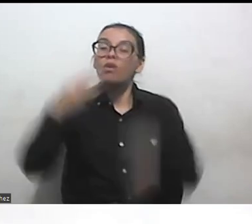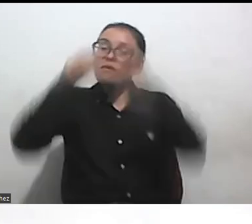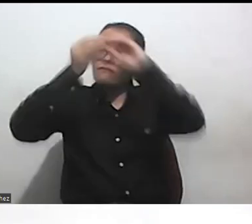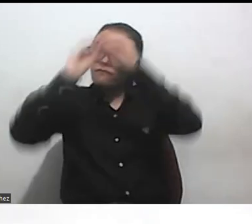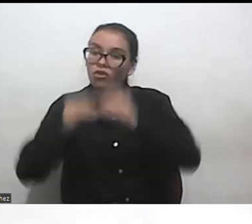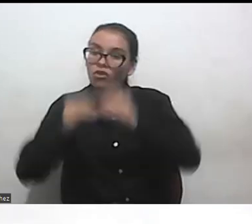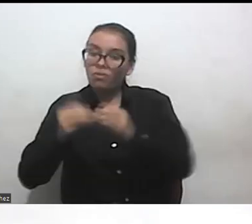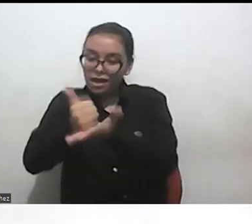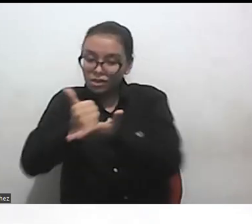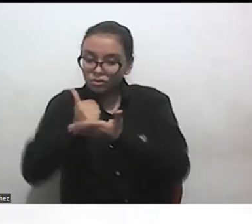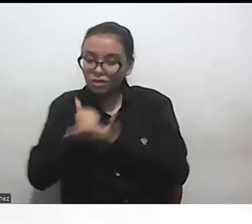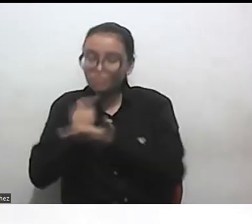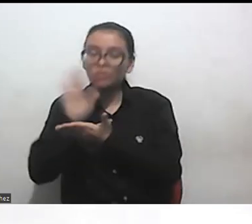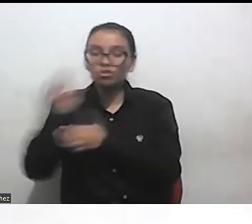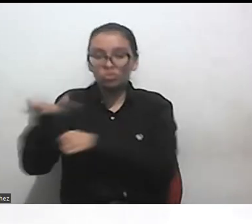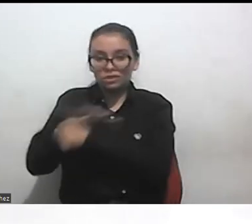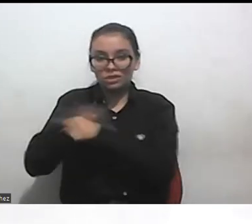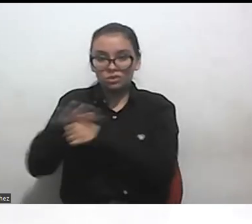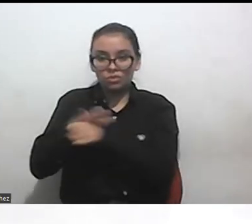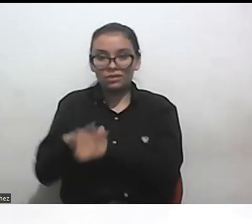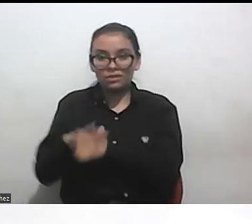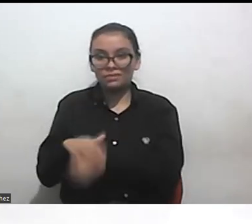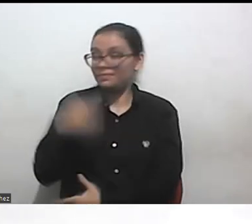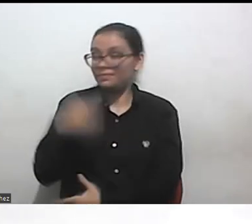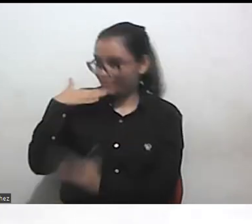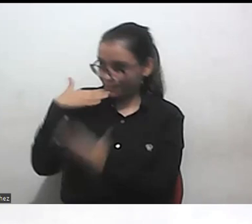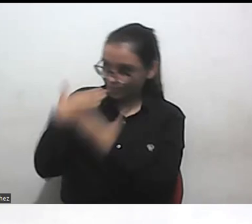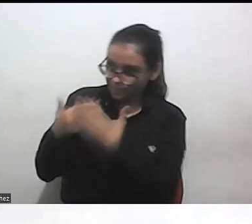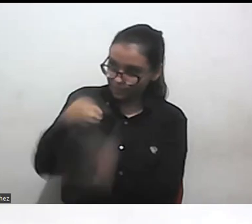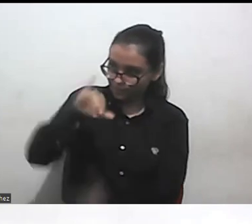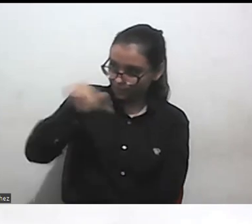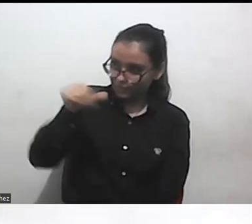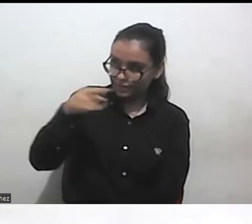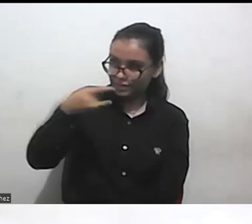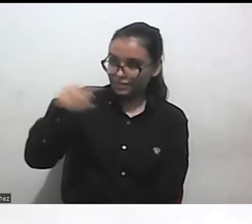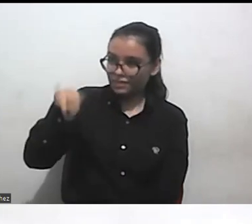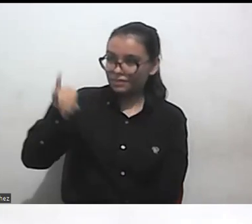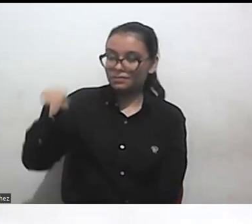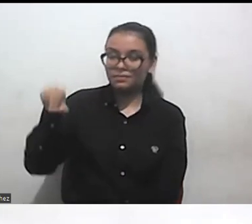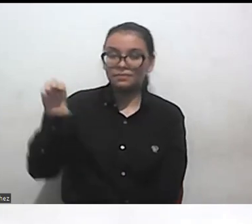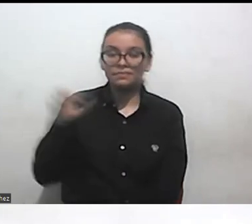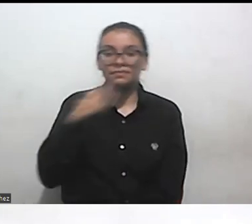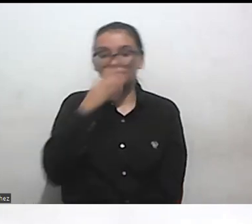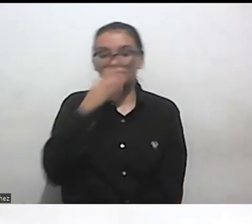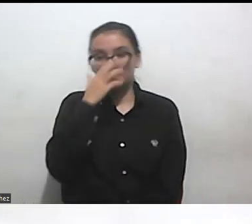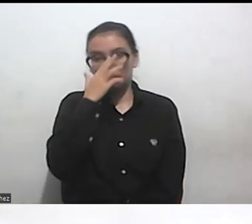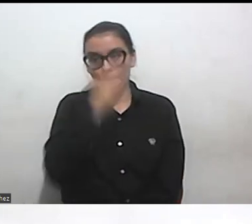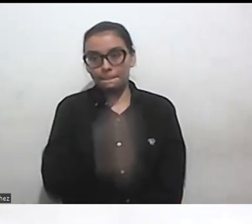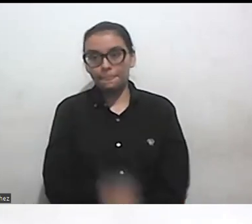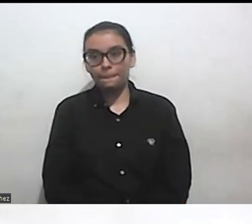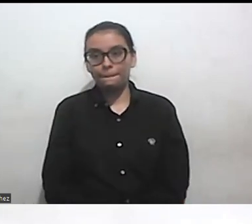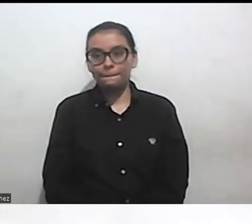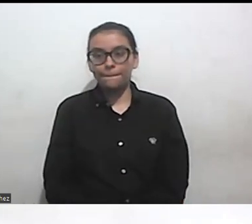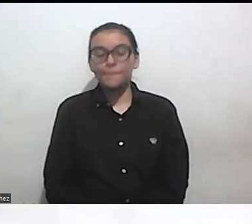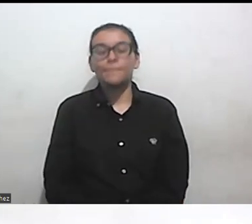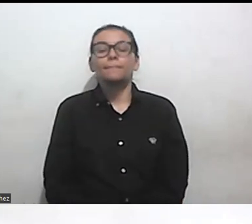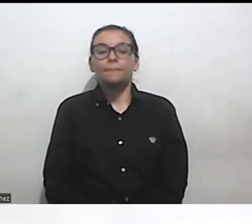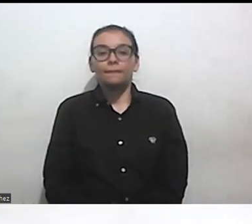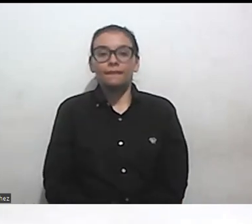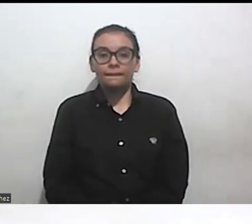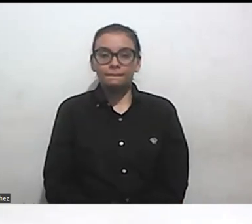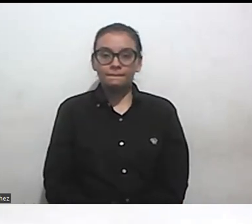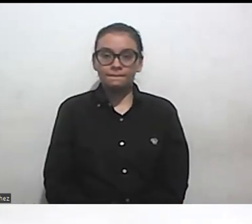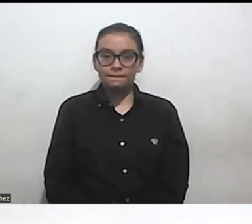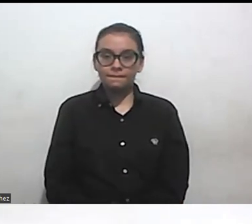esa parte gracias gracias bueno entonces tenemos la primera